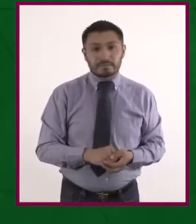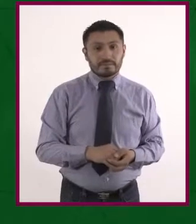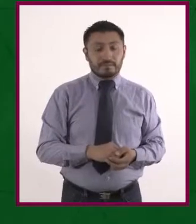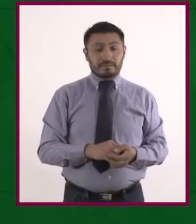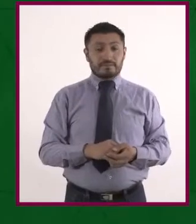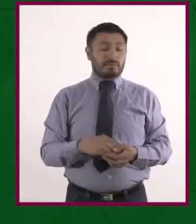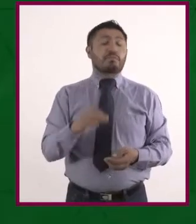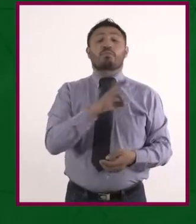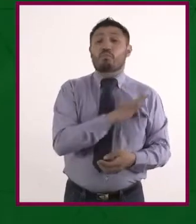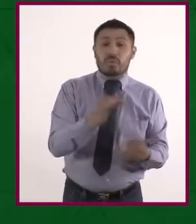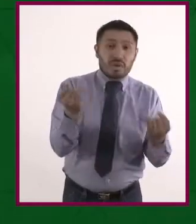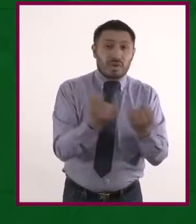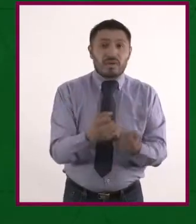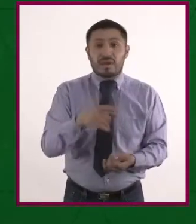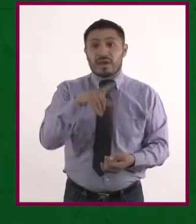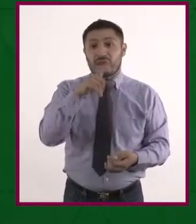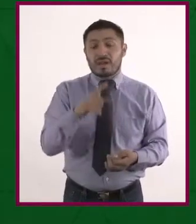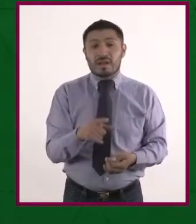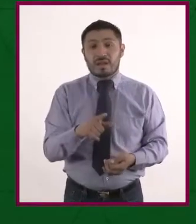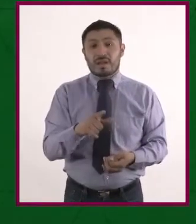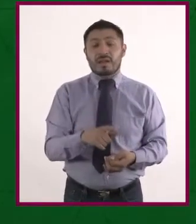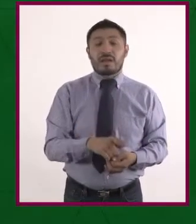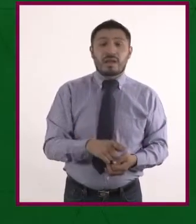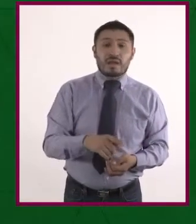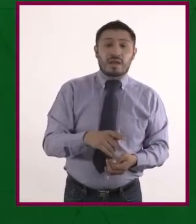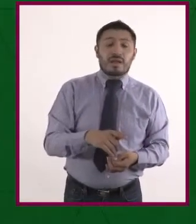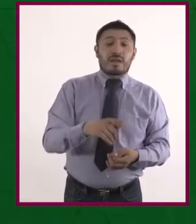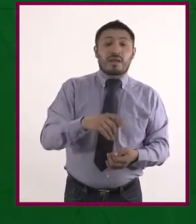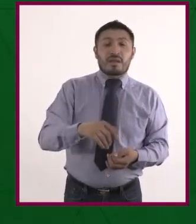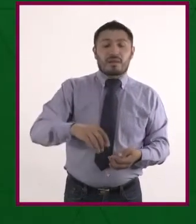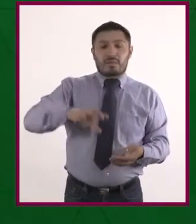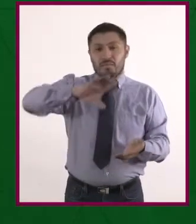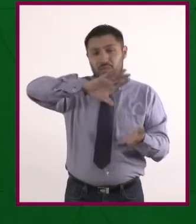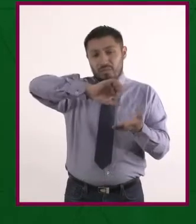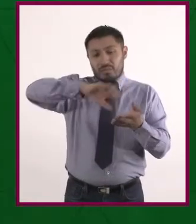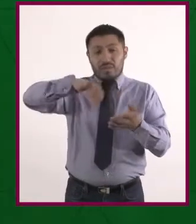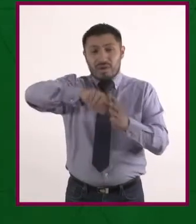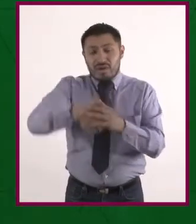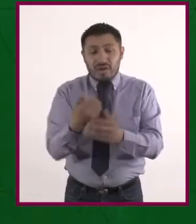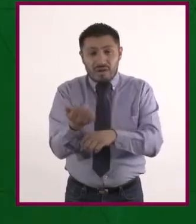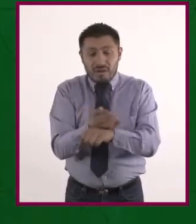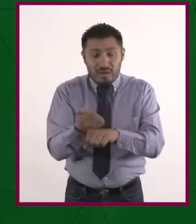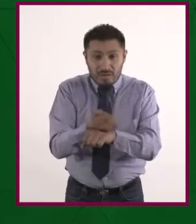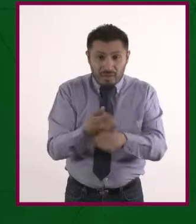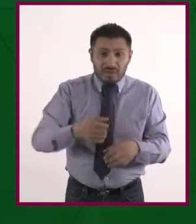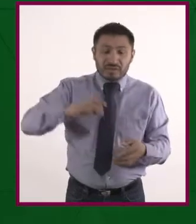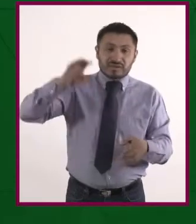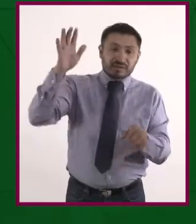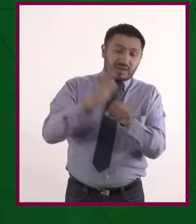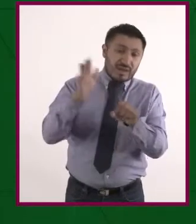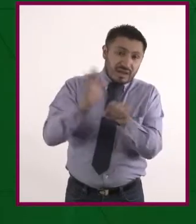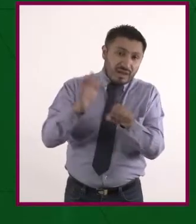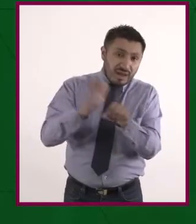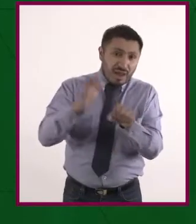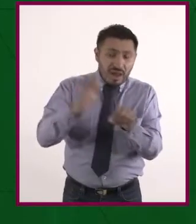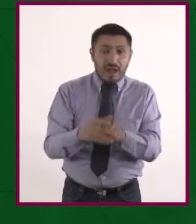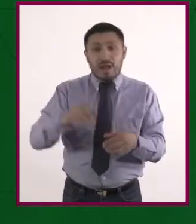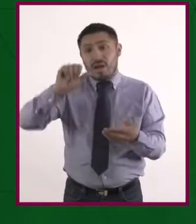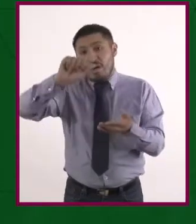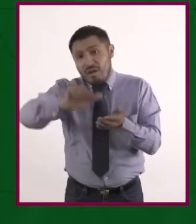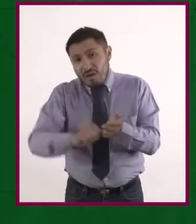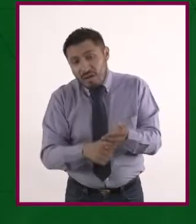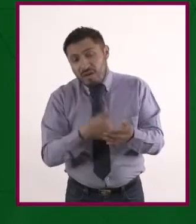opcionales van a ser bollos para hamburguesa, mostaza, catsup o mayonesa, un jitomate cortado en rebanadas, aguacate,